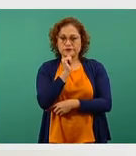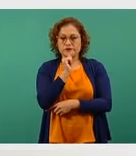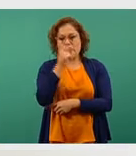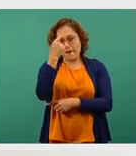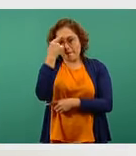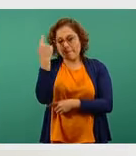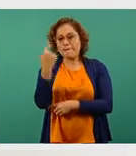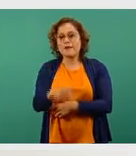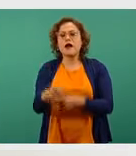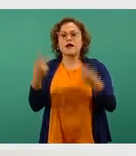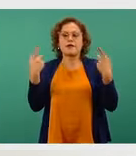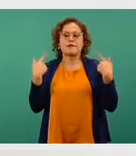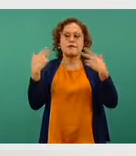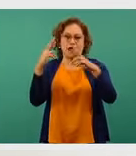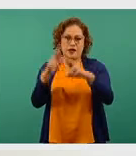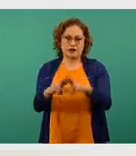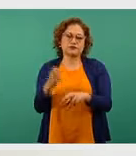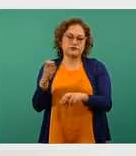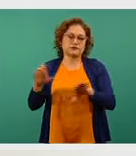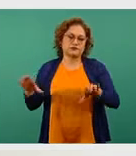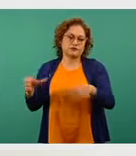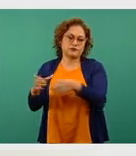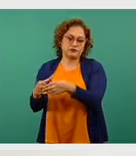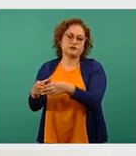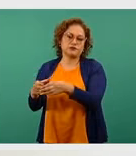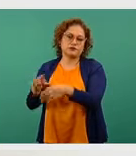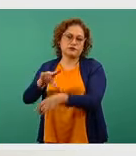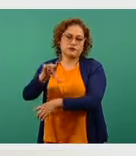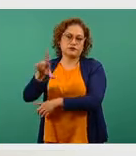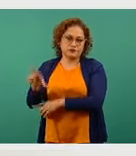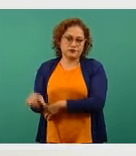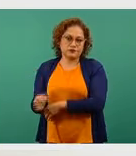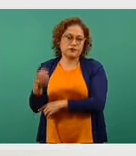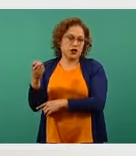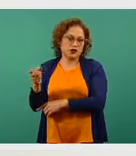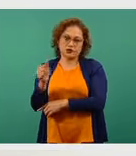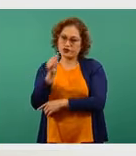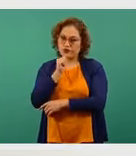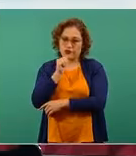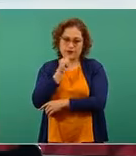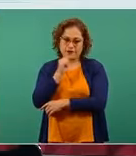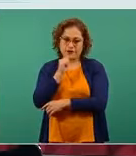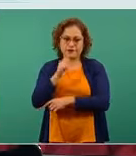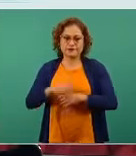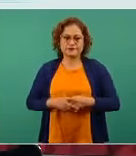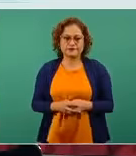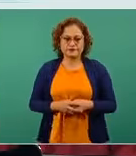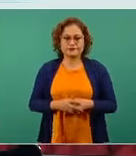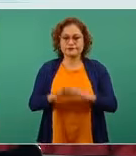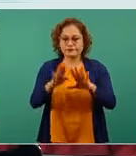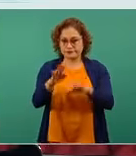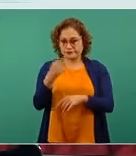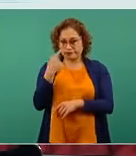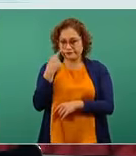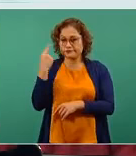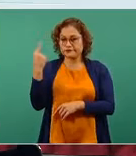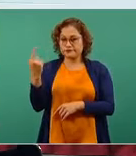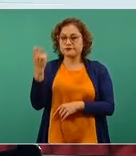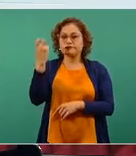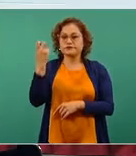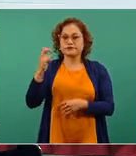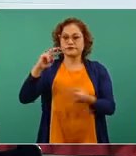se vacunó posteriormente. Por lo tanto, todavía no les toca ser vacunados. Y recordar que el cambio entre primera